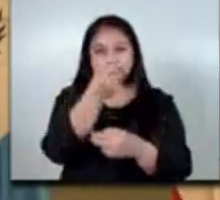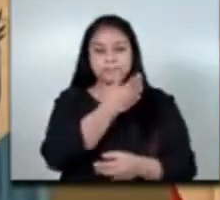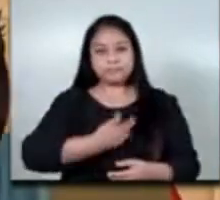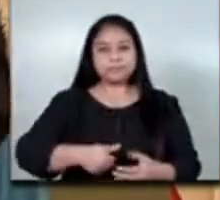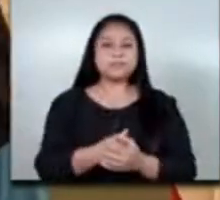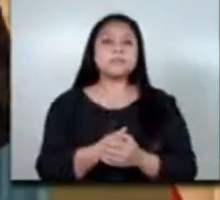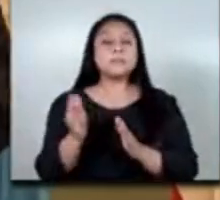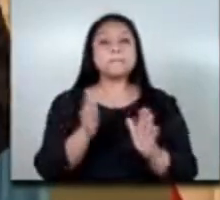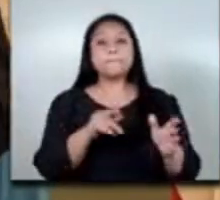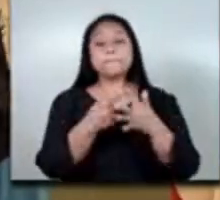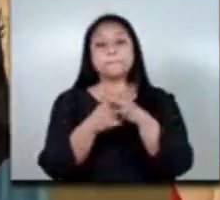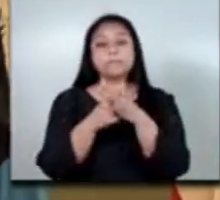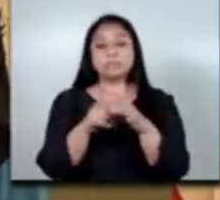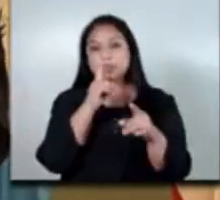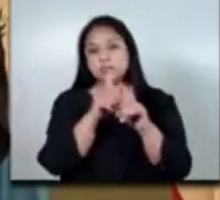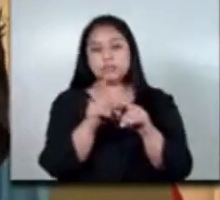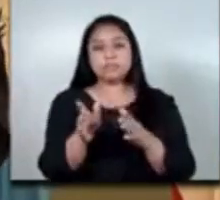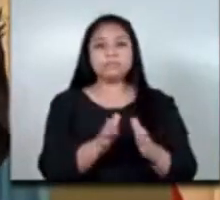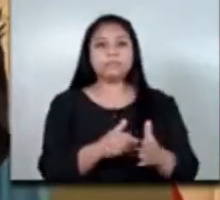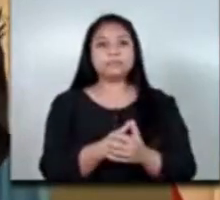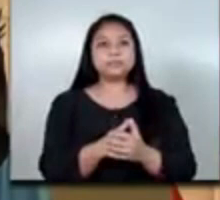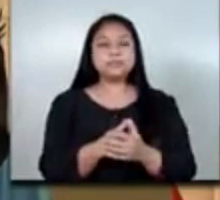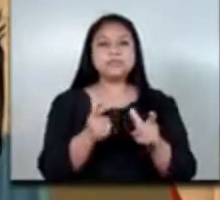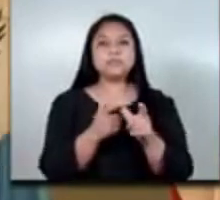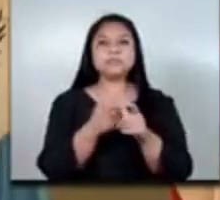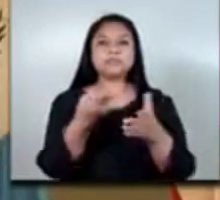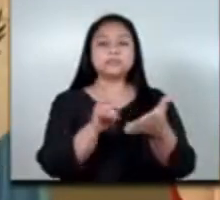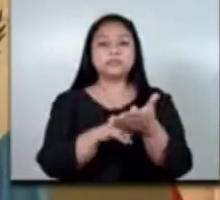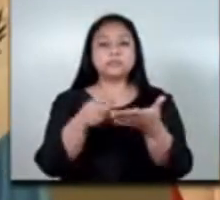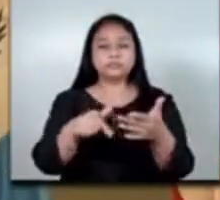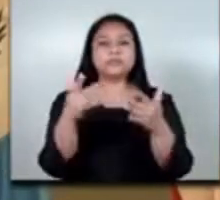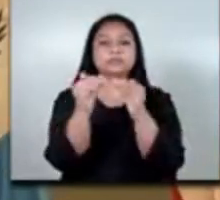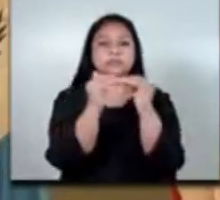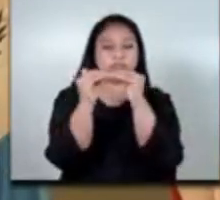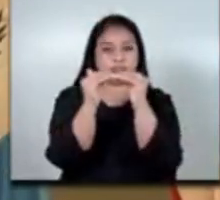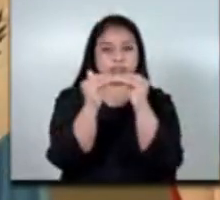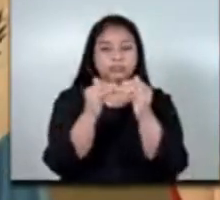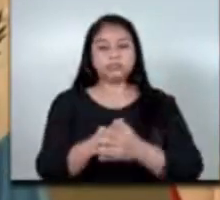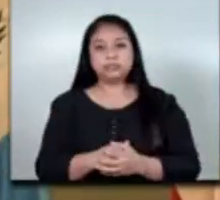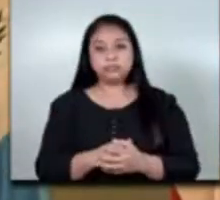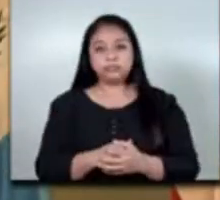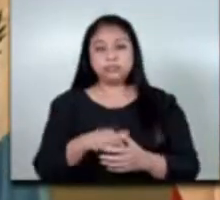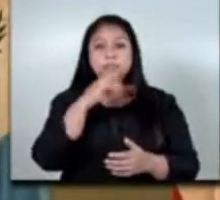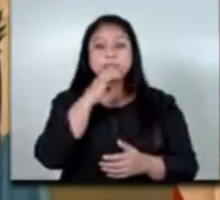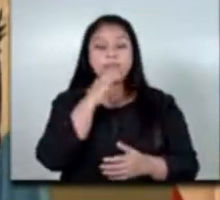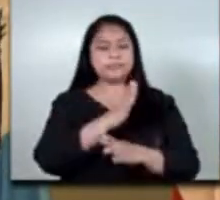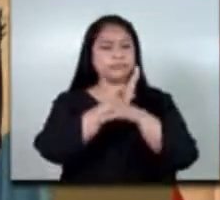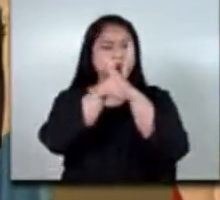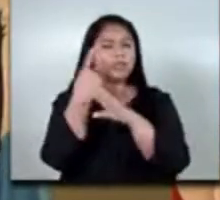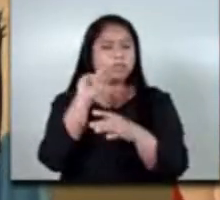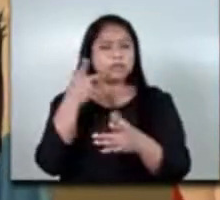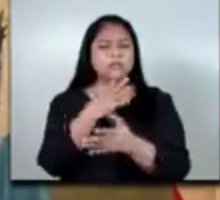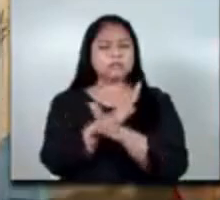damos comienzo con la contratación equitativa es garantía para la protección